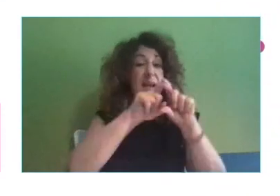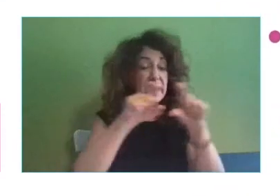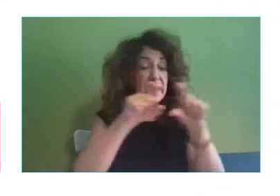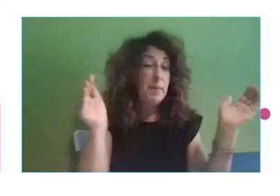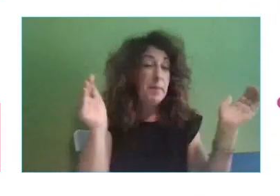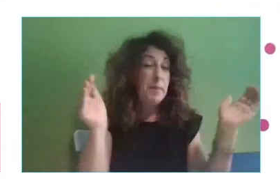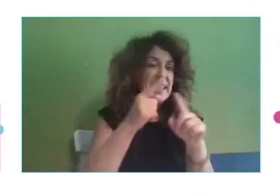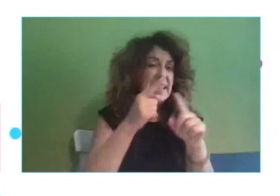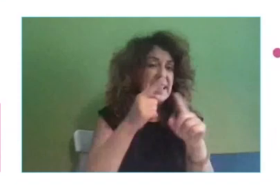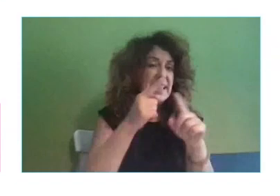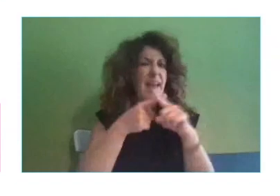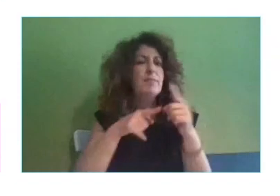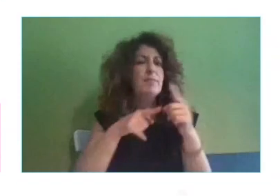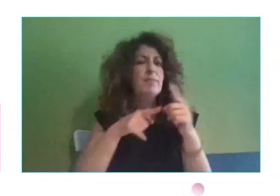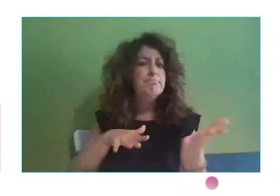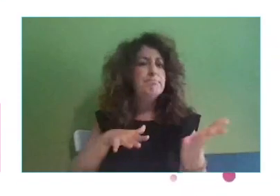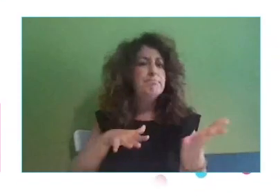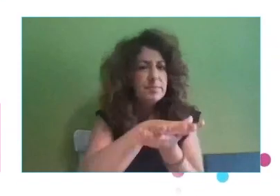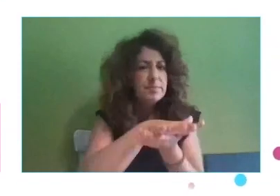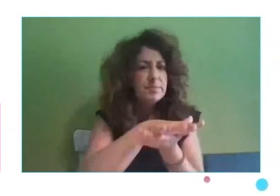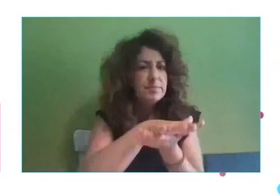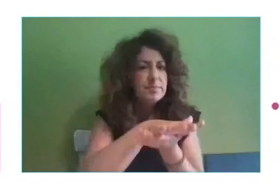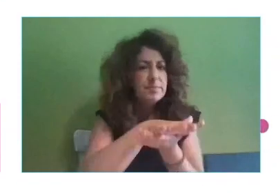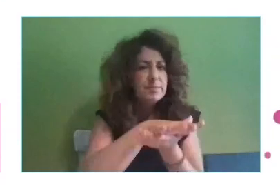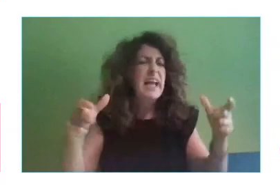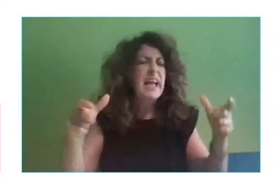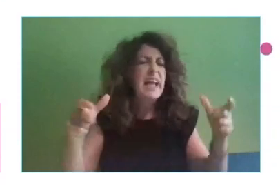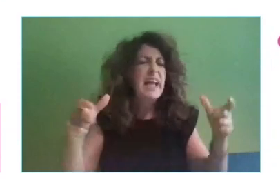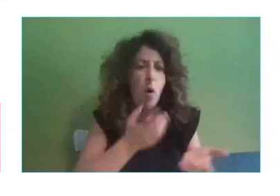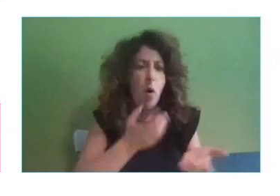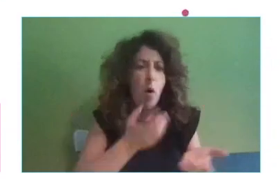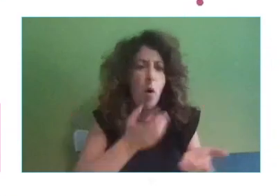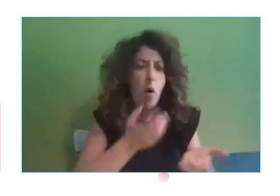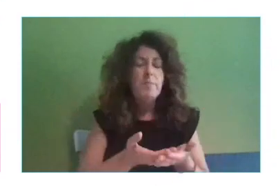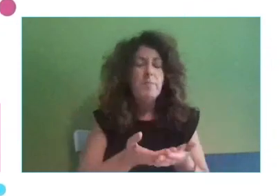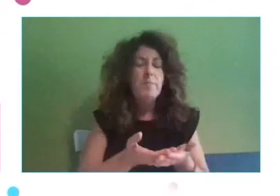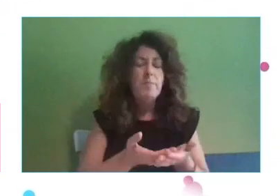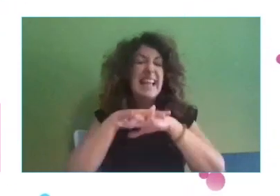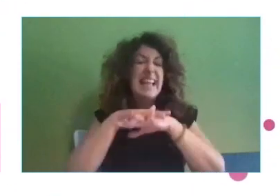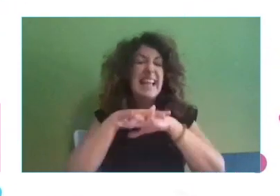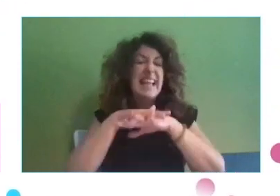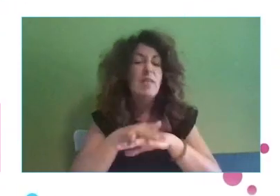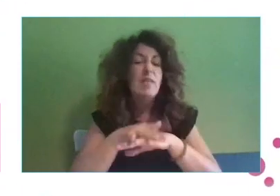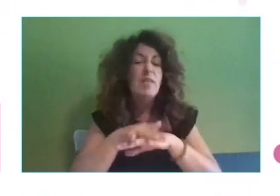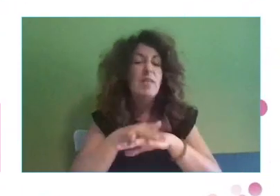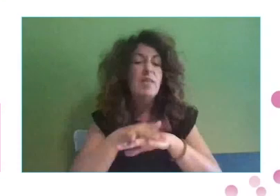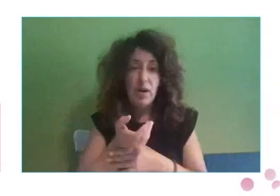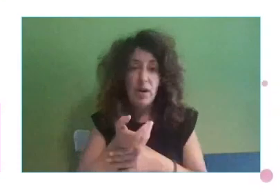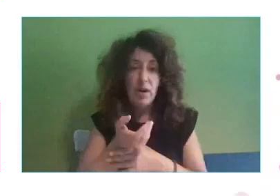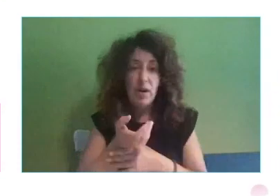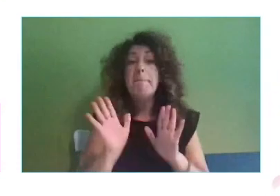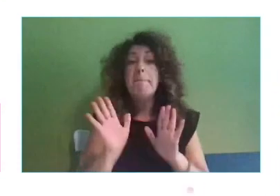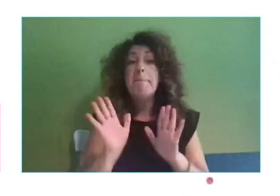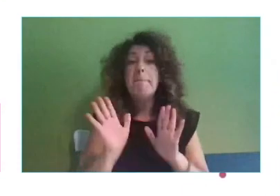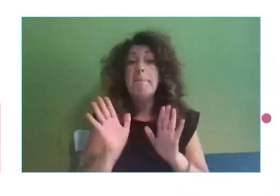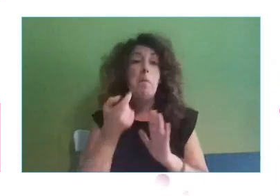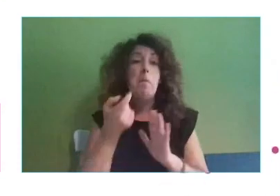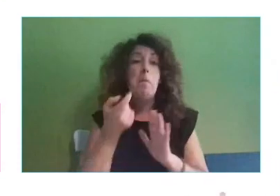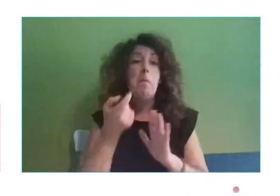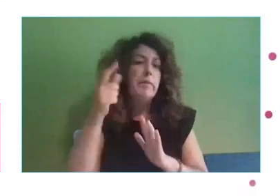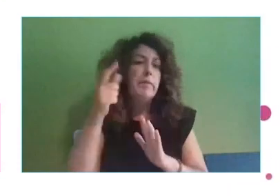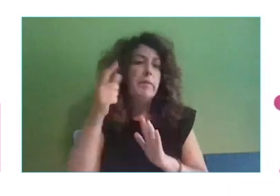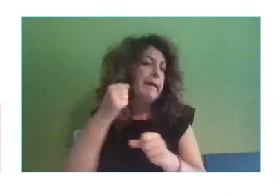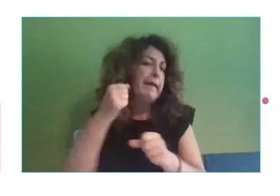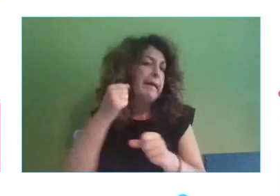cómo es nuestro tejido productivo, pero por contra, muy pocos están trabajando activamente en ello. Ahí